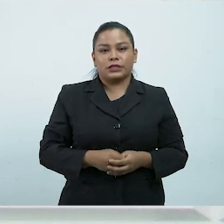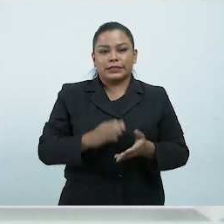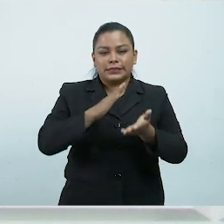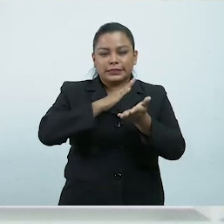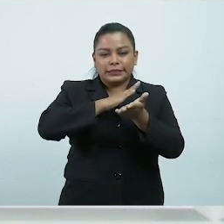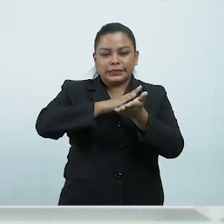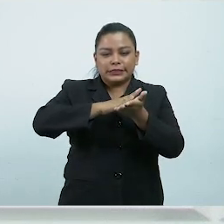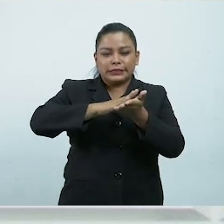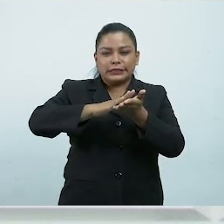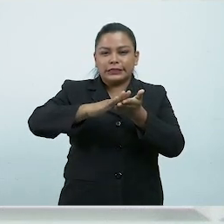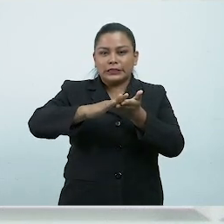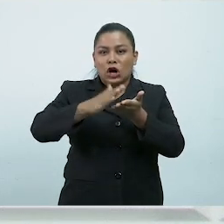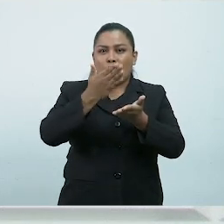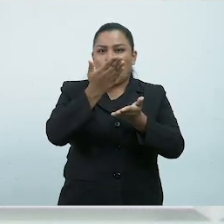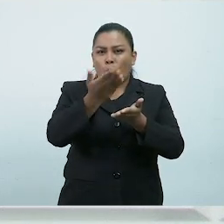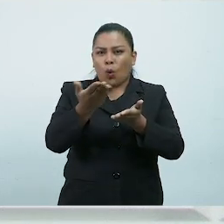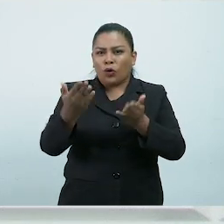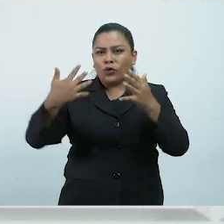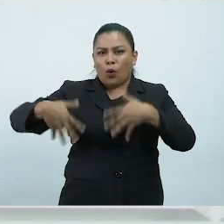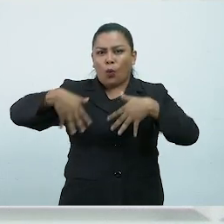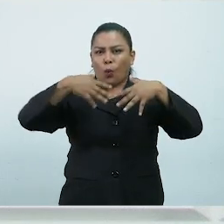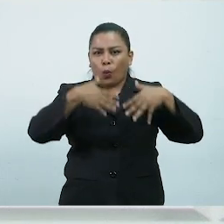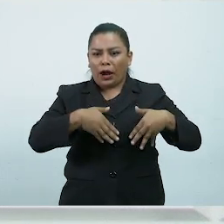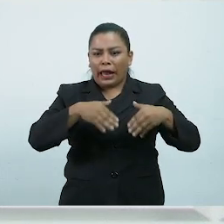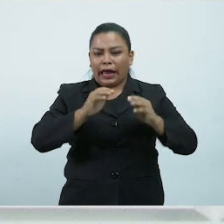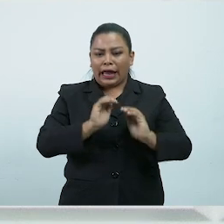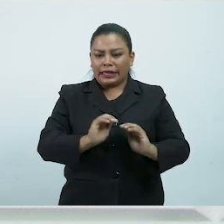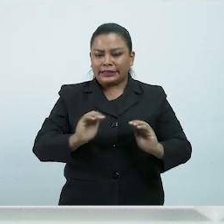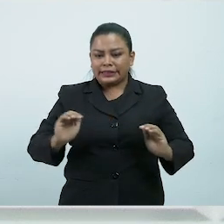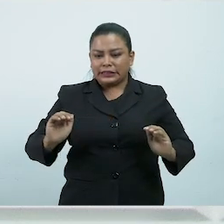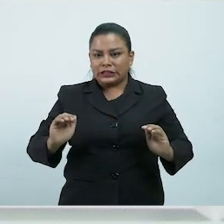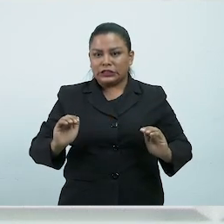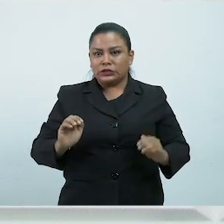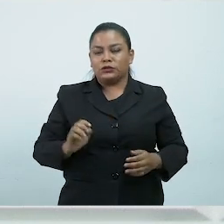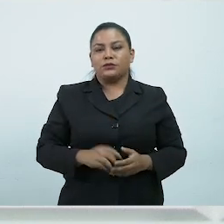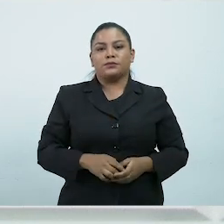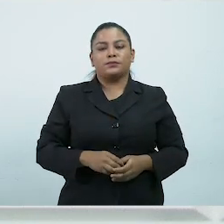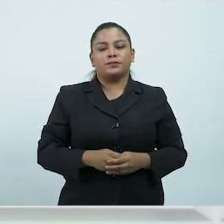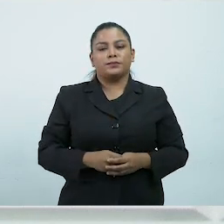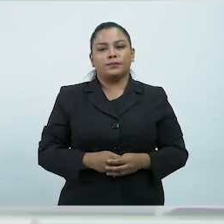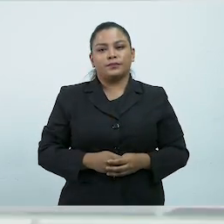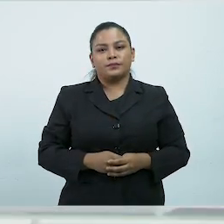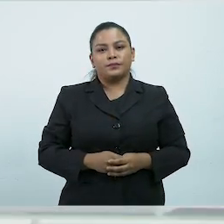Desinfectar los juguetes que use otro niño o niña de primera infancia